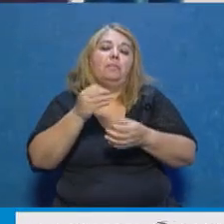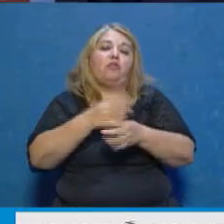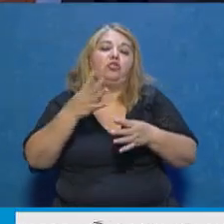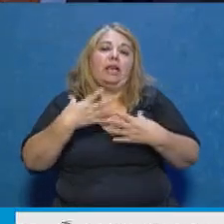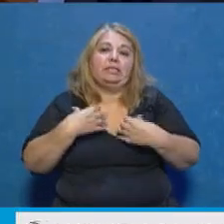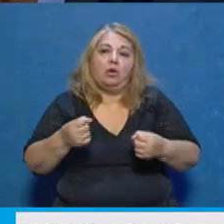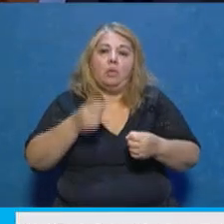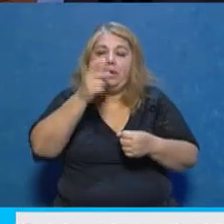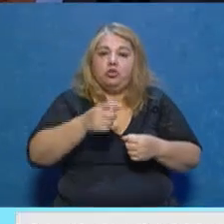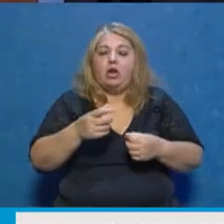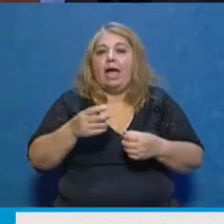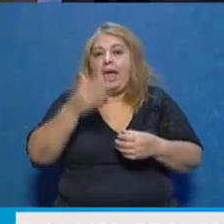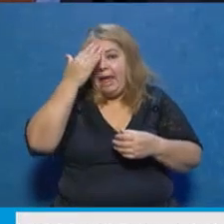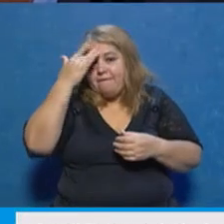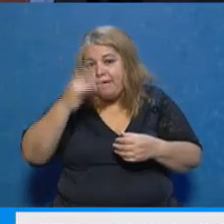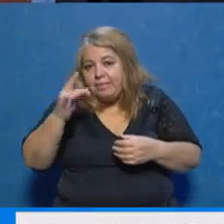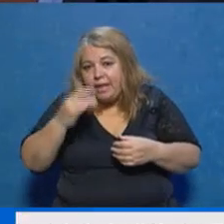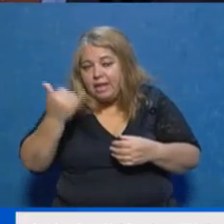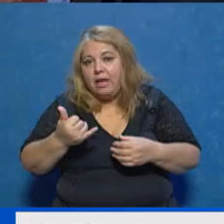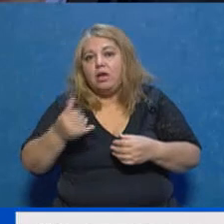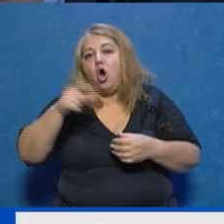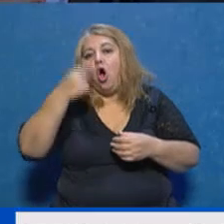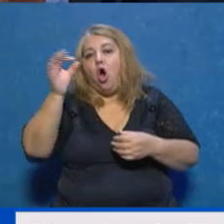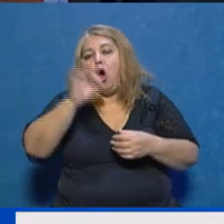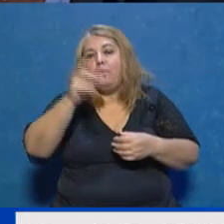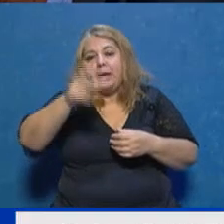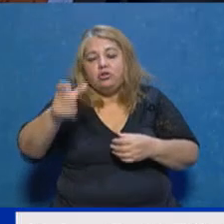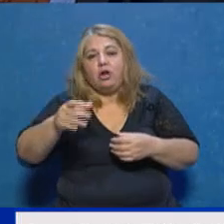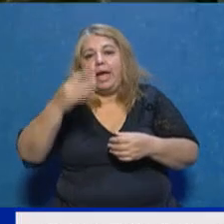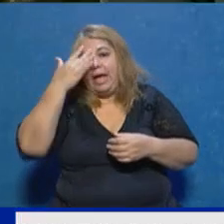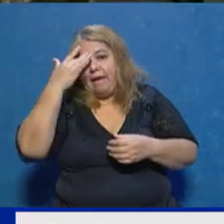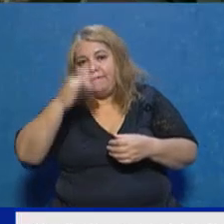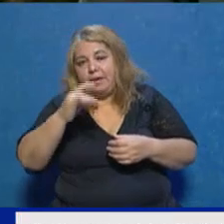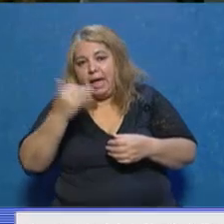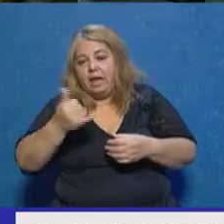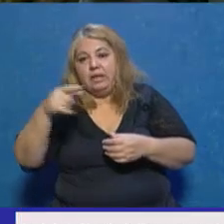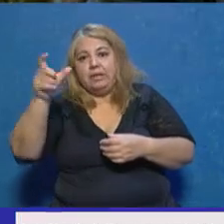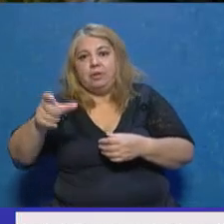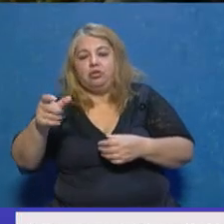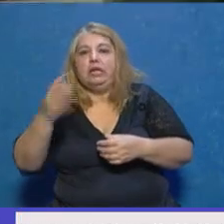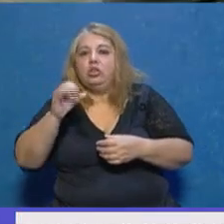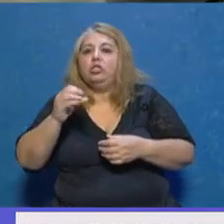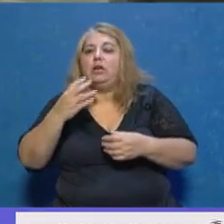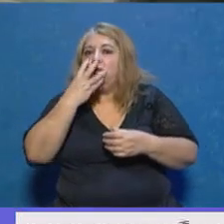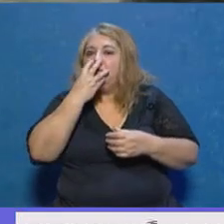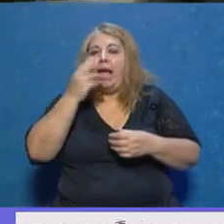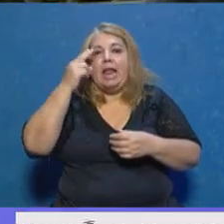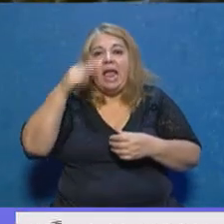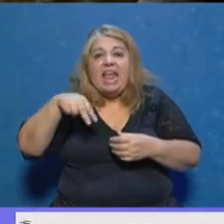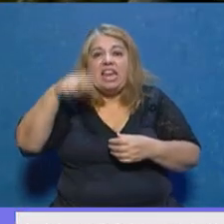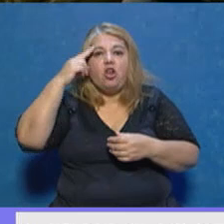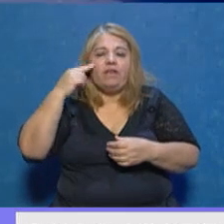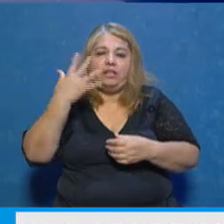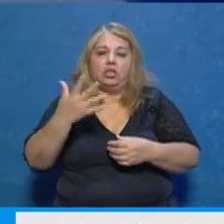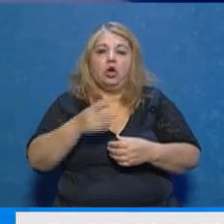que tienen la infección o las personas que están cuidando a personas que tienen infección. Lo que debería usar la gente que no es de la